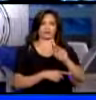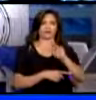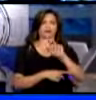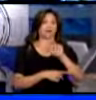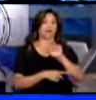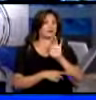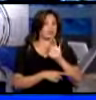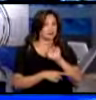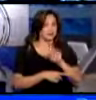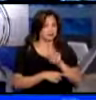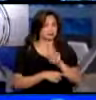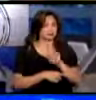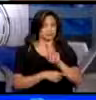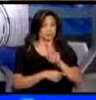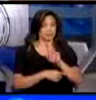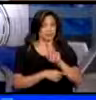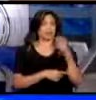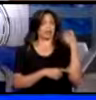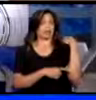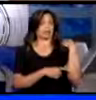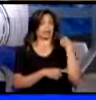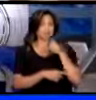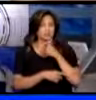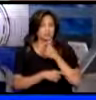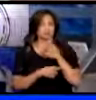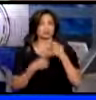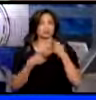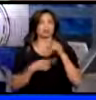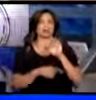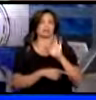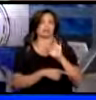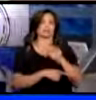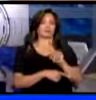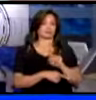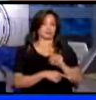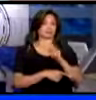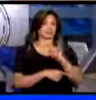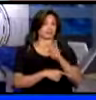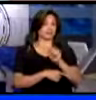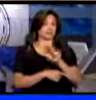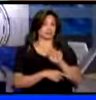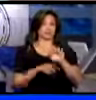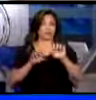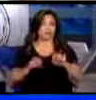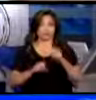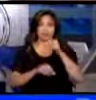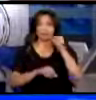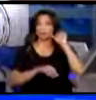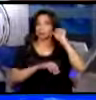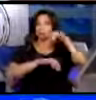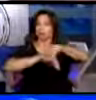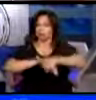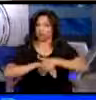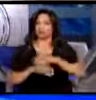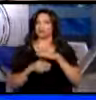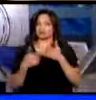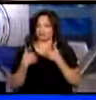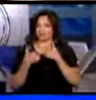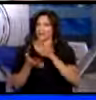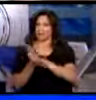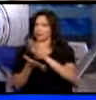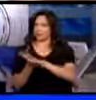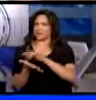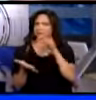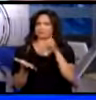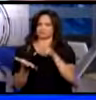Mejía, vocero de la uniformada, informó que Félix García, a quien apresaron anoche, figura en los archivos policiales con